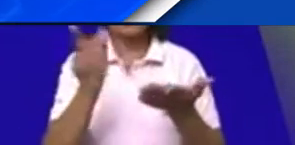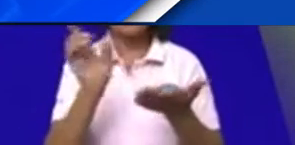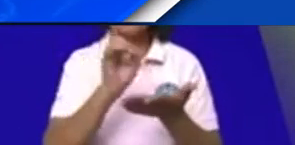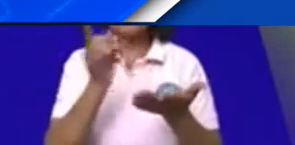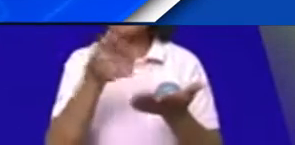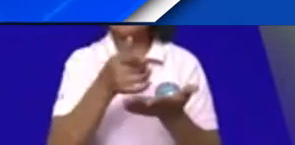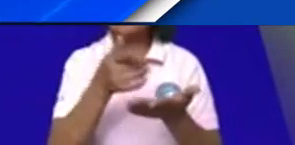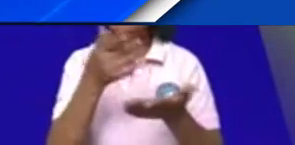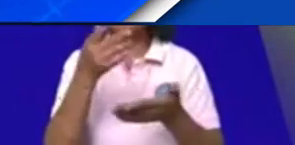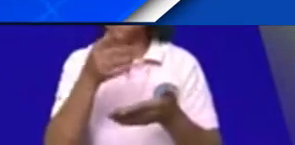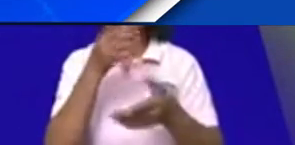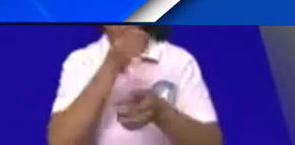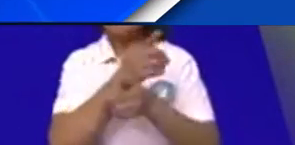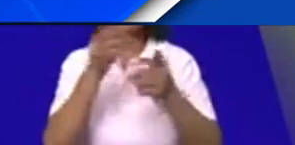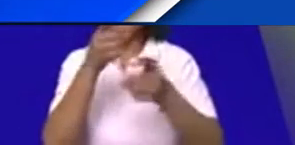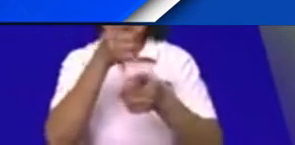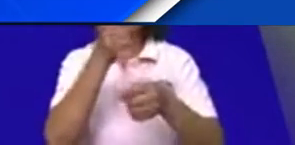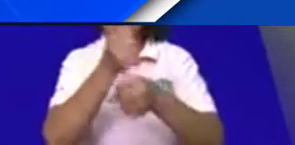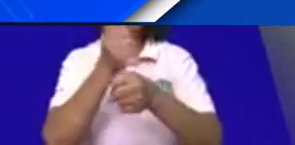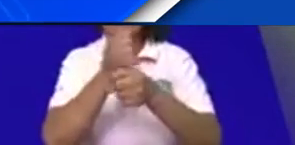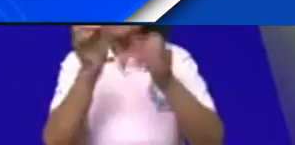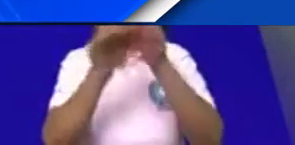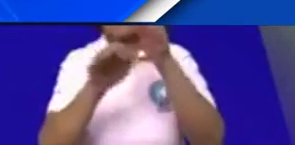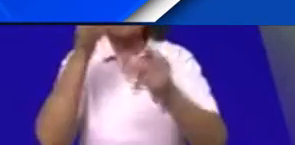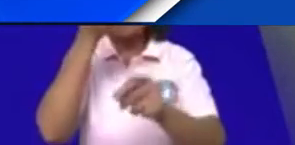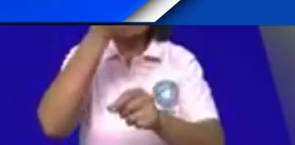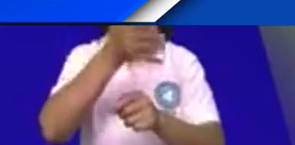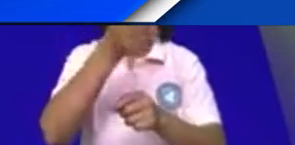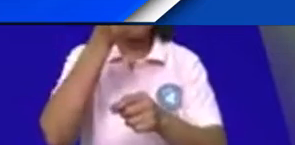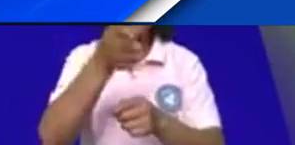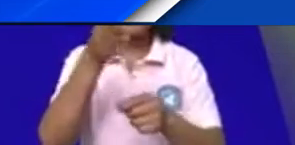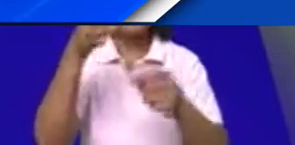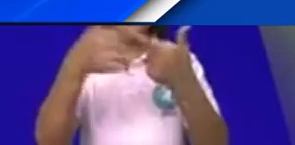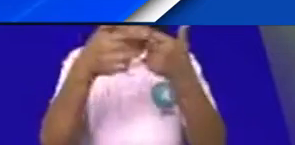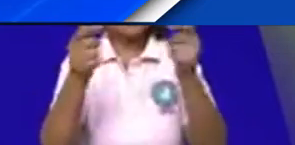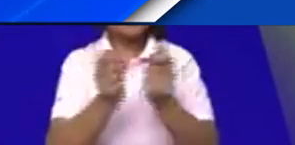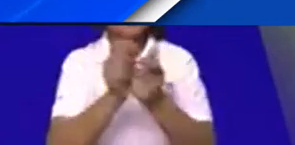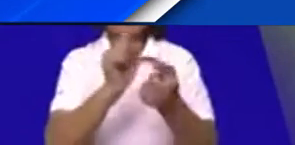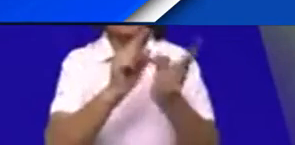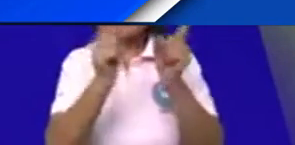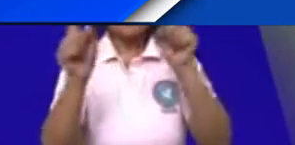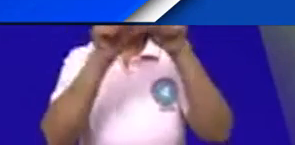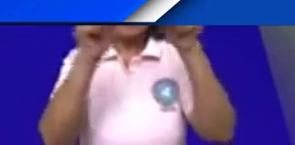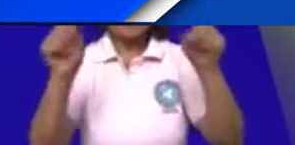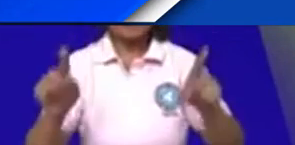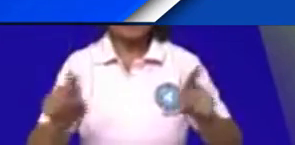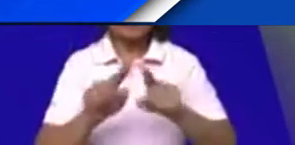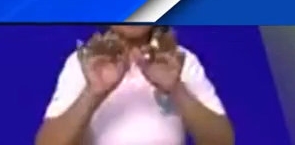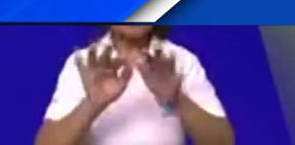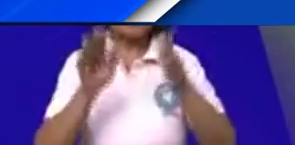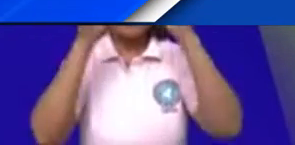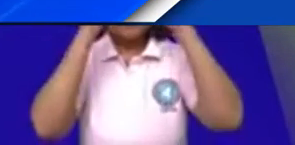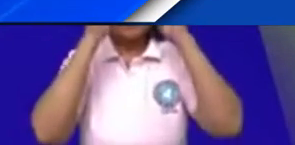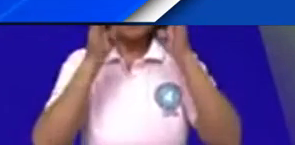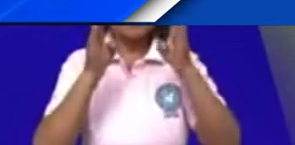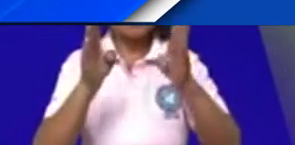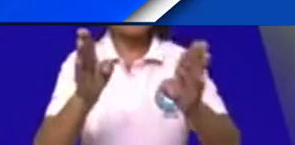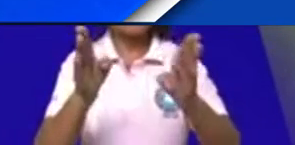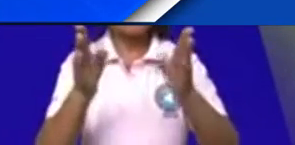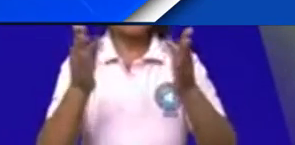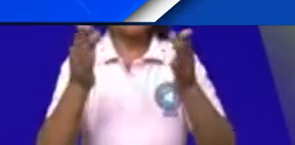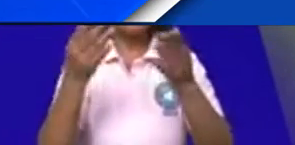nosotros tenemos que incidir más y esa comisión de transformación digital está enfocada en esta